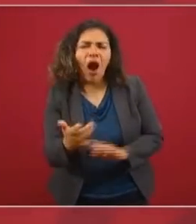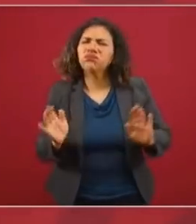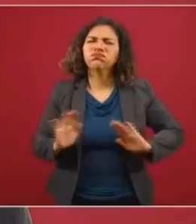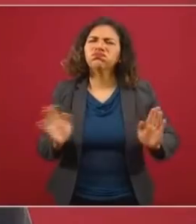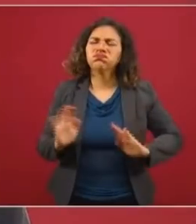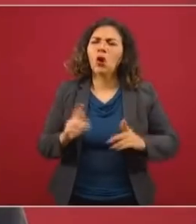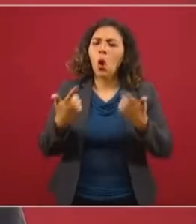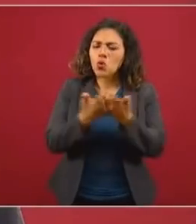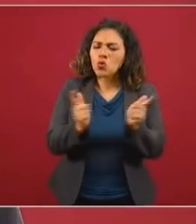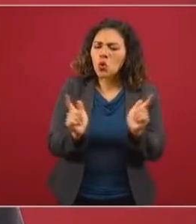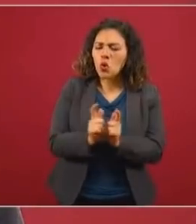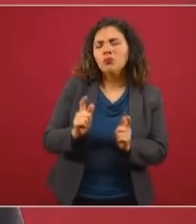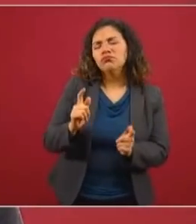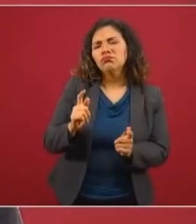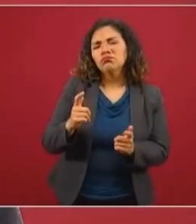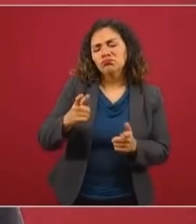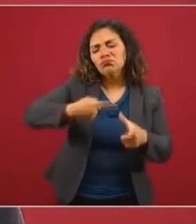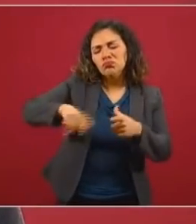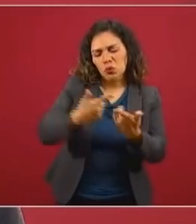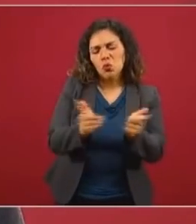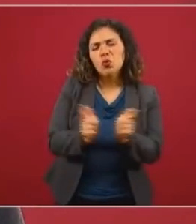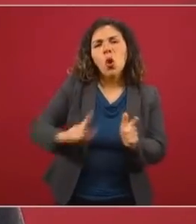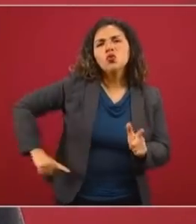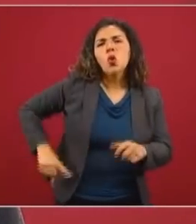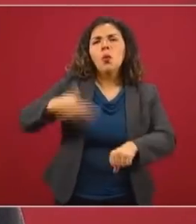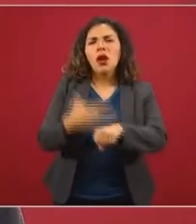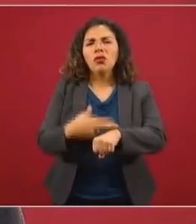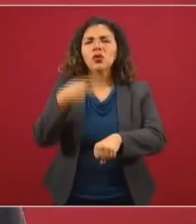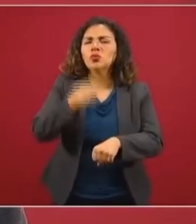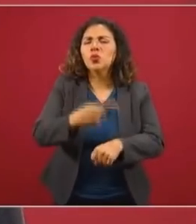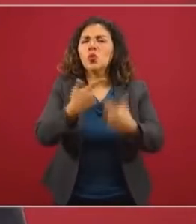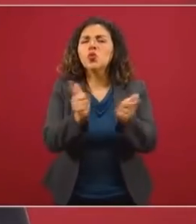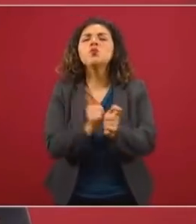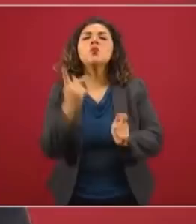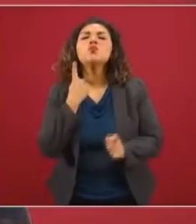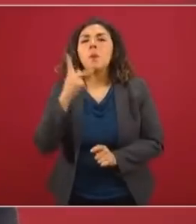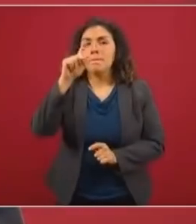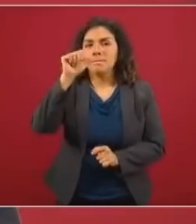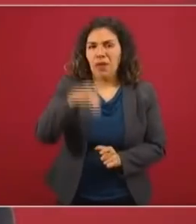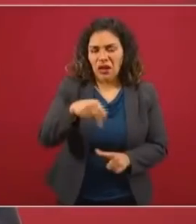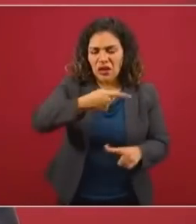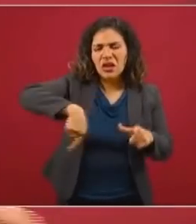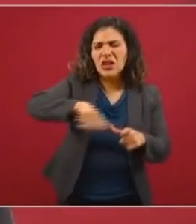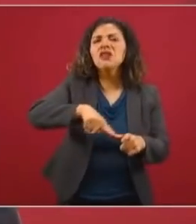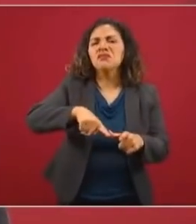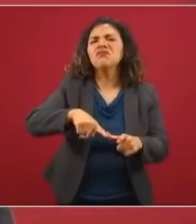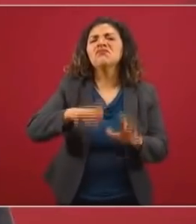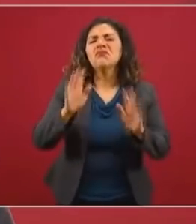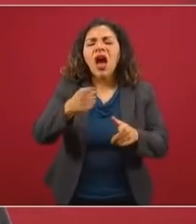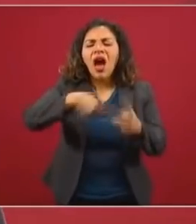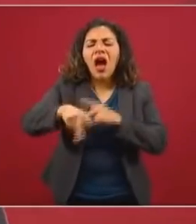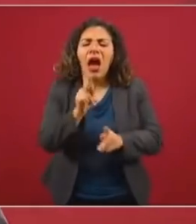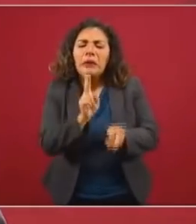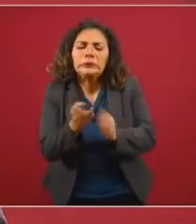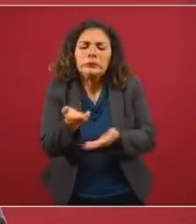grupo del Partido de Acción Nacional han estado trabajando en sí mismos